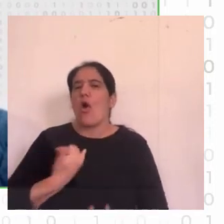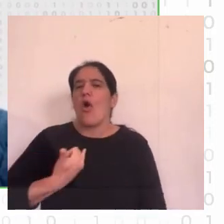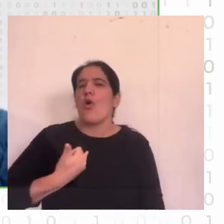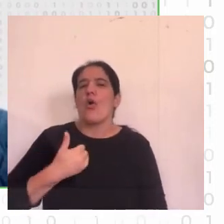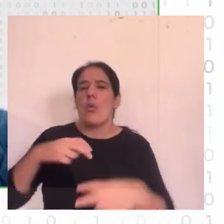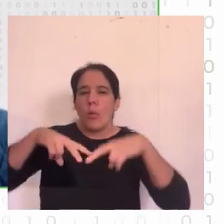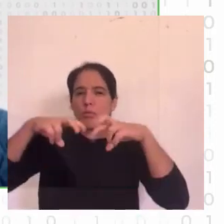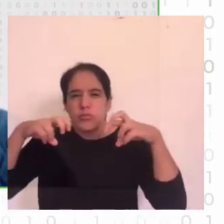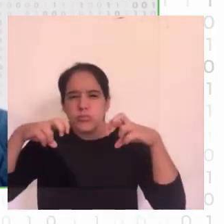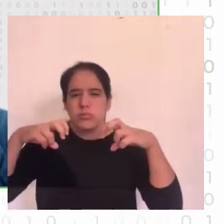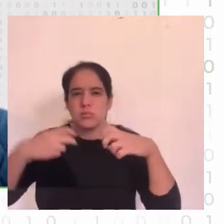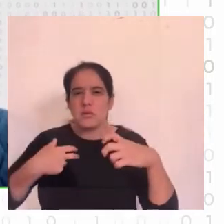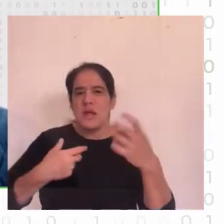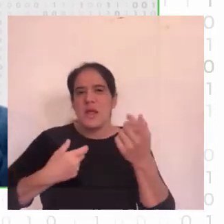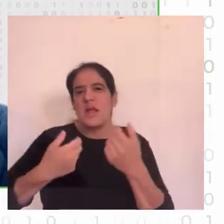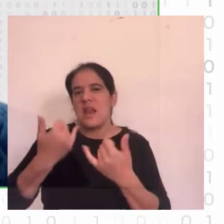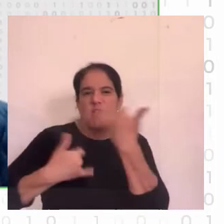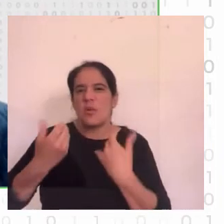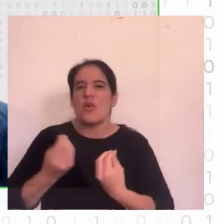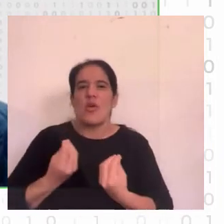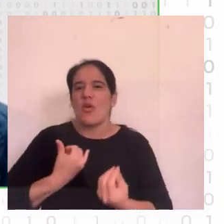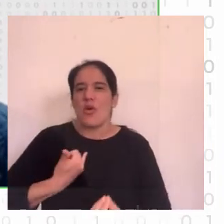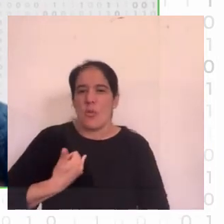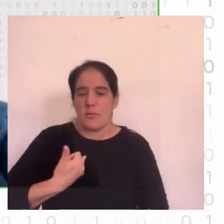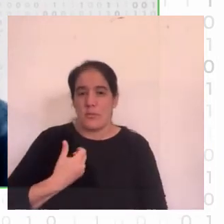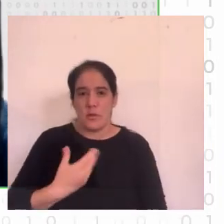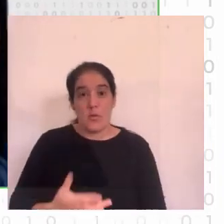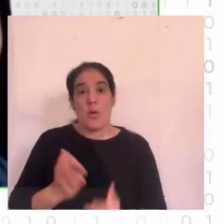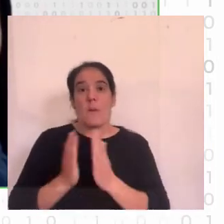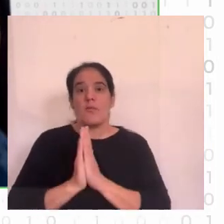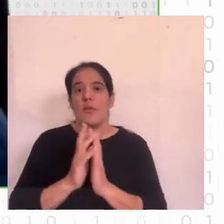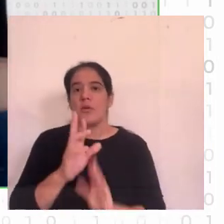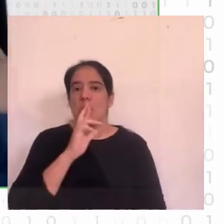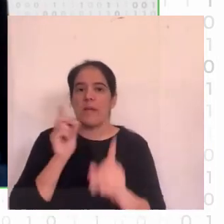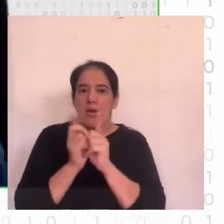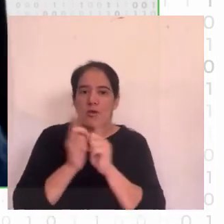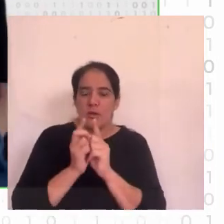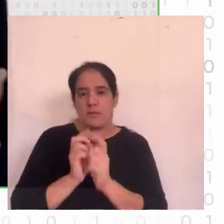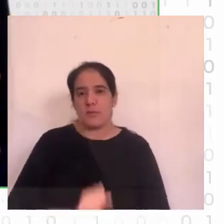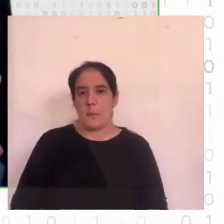hay más preguntas para las otras y pueden ser breves también en la respuesta si así damos tiempo a las demás chicas